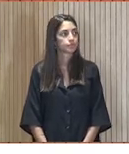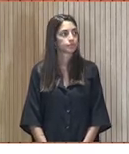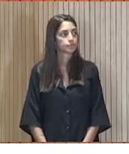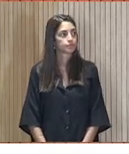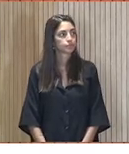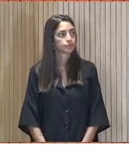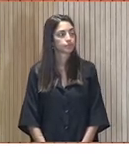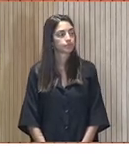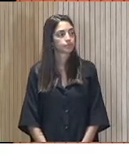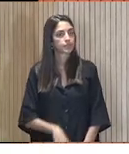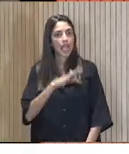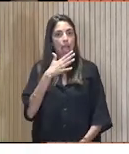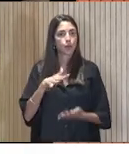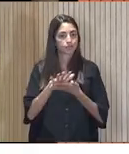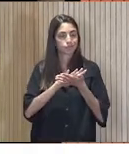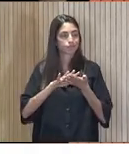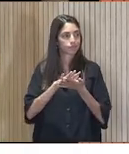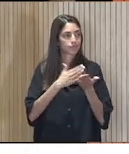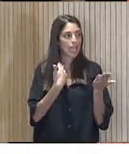Ahora te puedo hablar, Beatriz